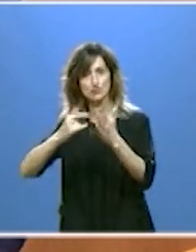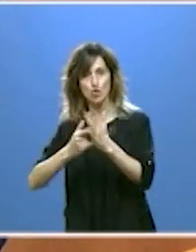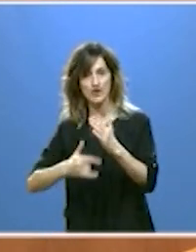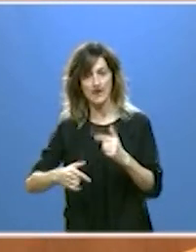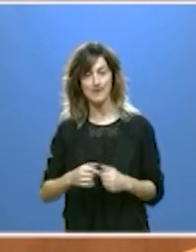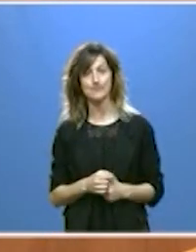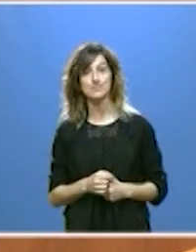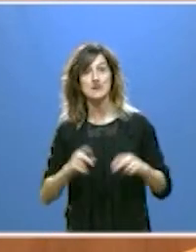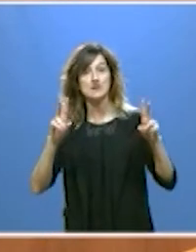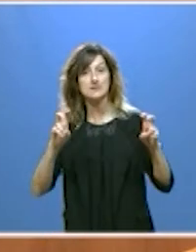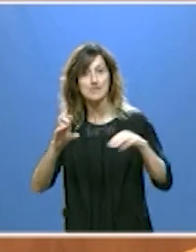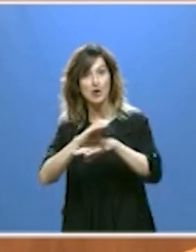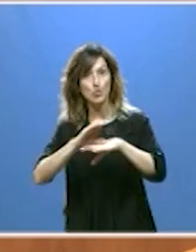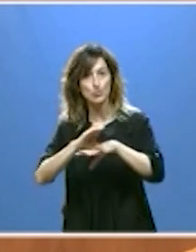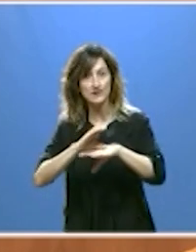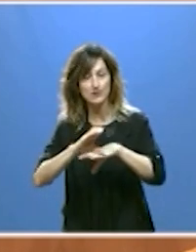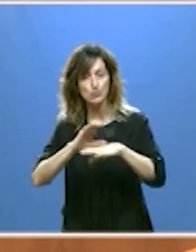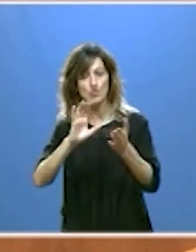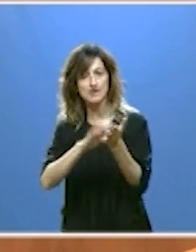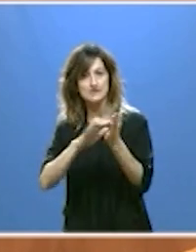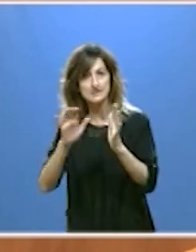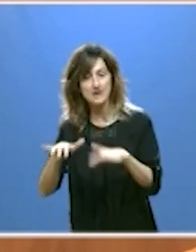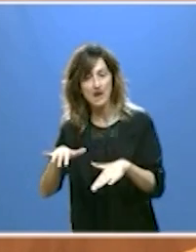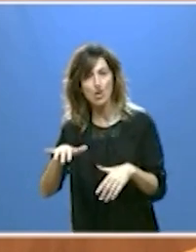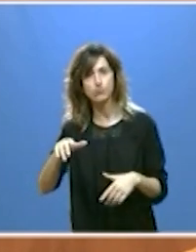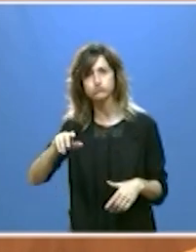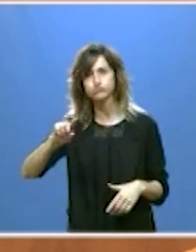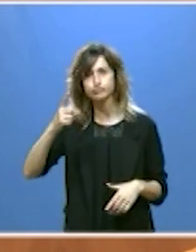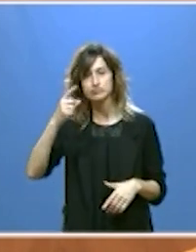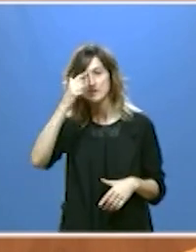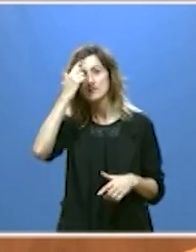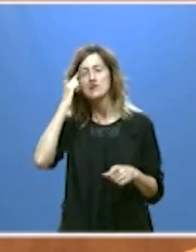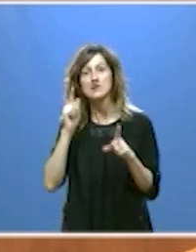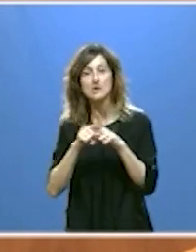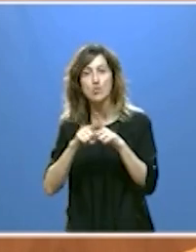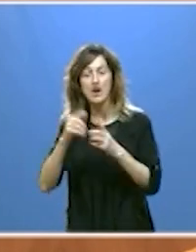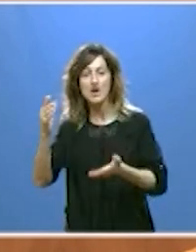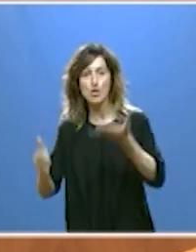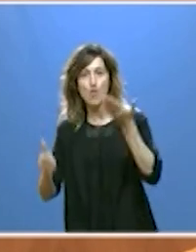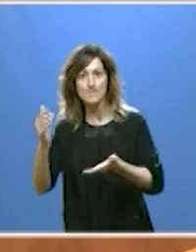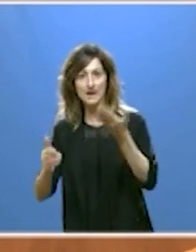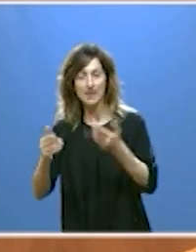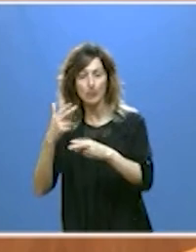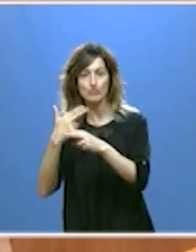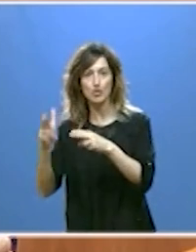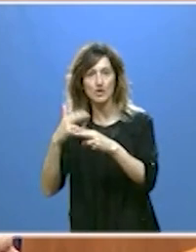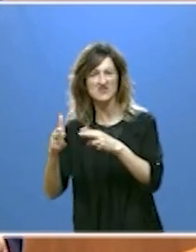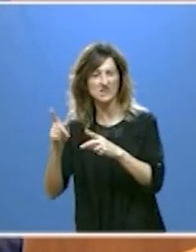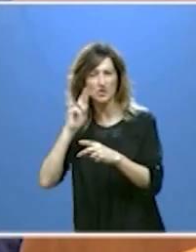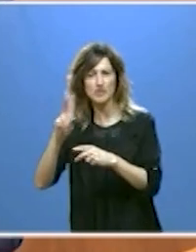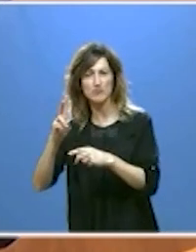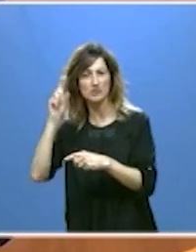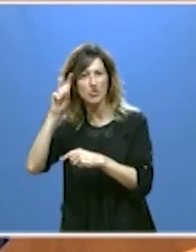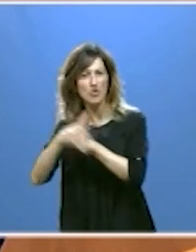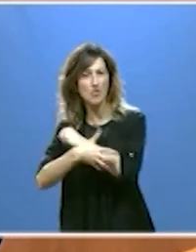En materia de currículo, en Castilla y León somos un contrapeso frente a las políticas de empobrecimiento